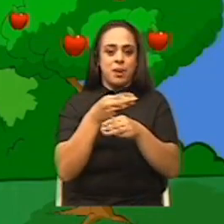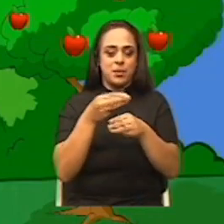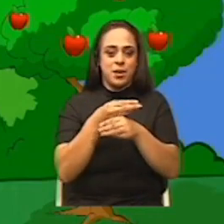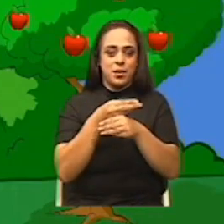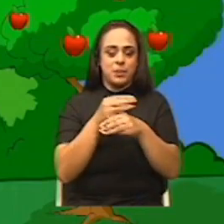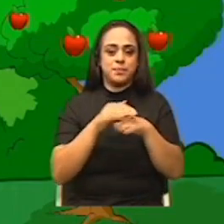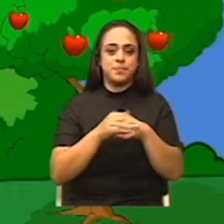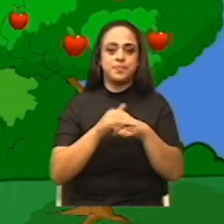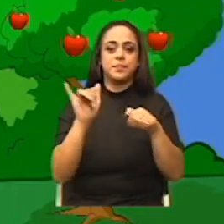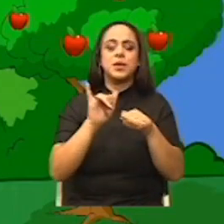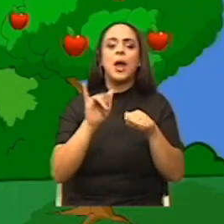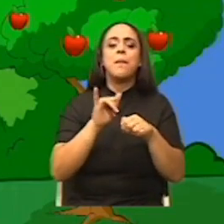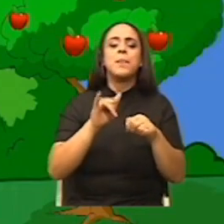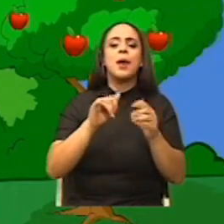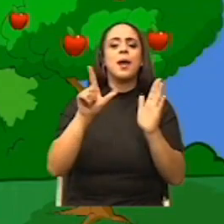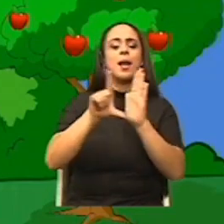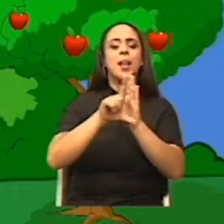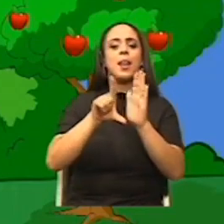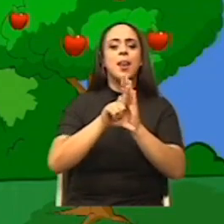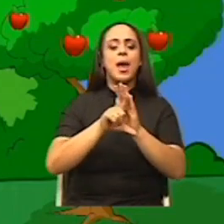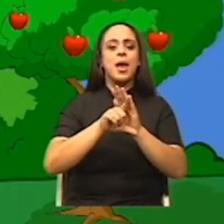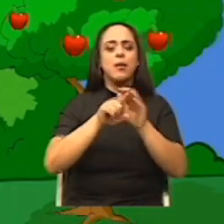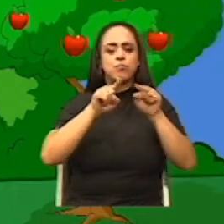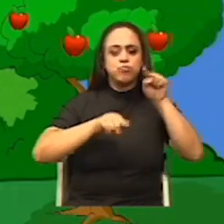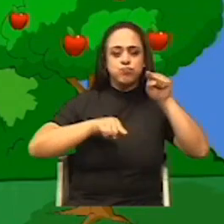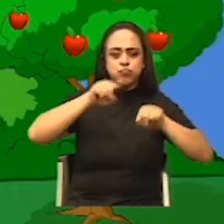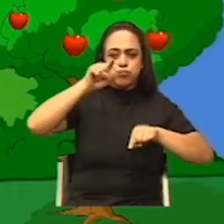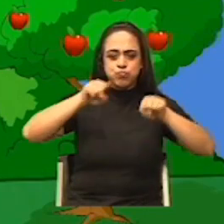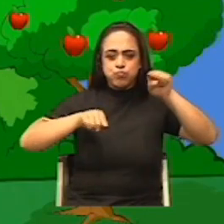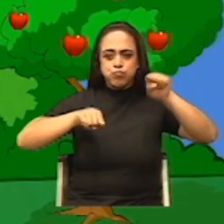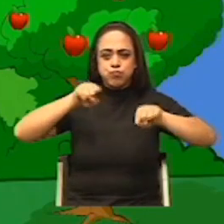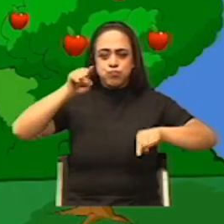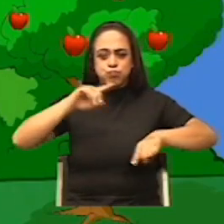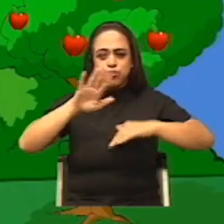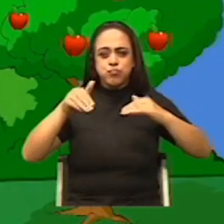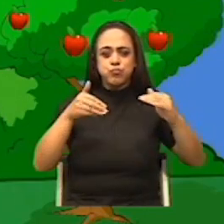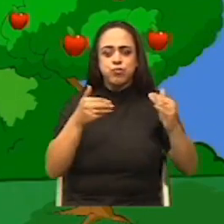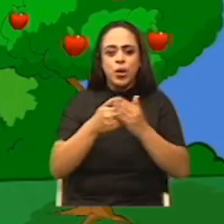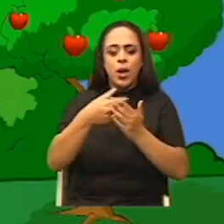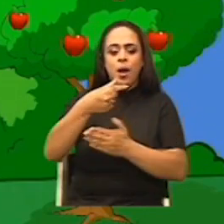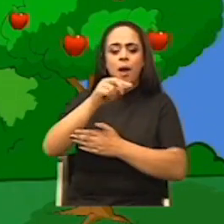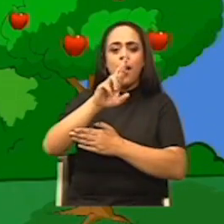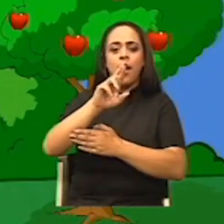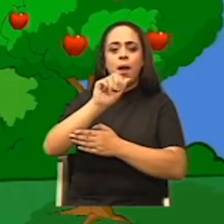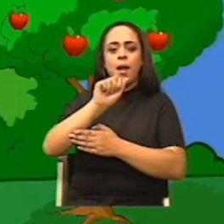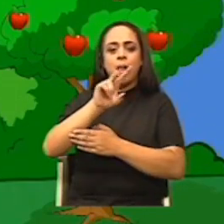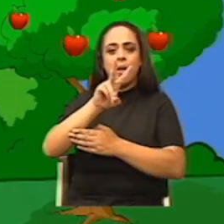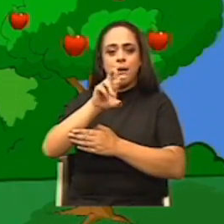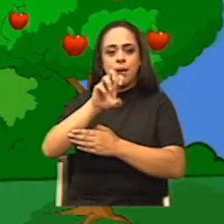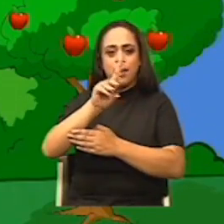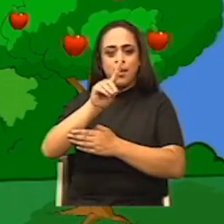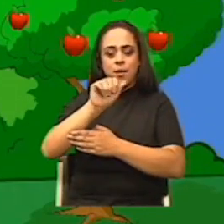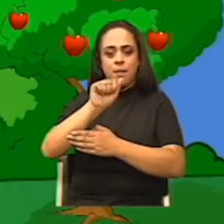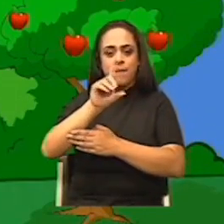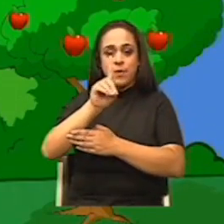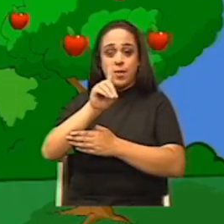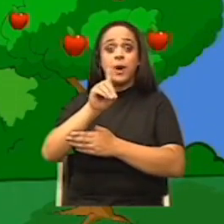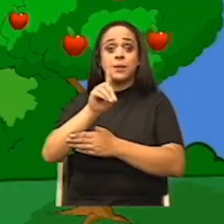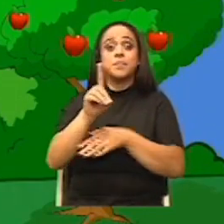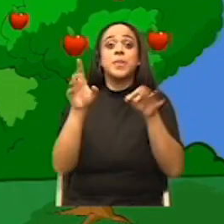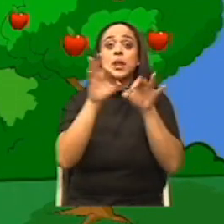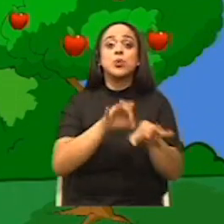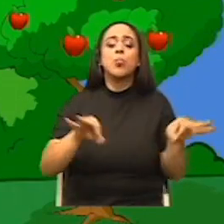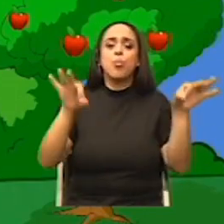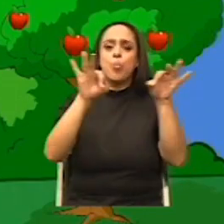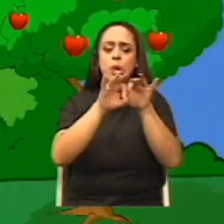leyes de la dinámica, la ley de gravitación universal y muchos otros aportes que conocemos. Es muy importante seguir el ejemplo de